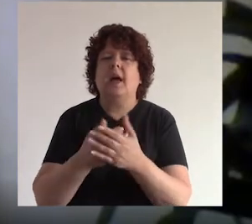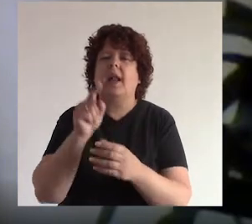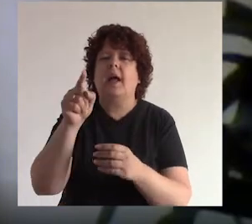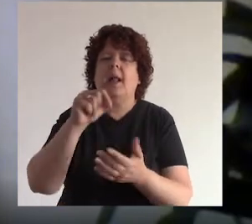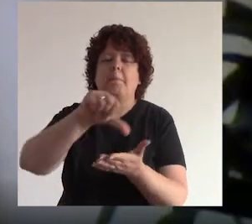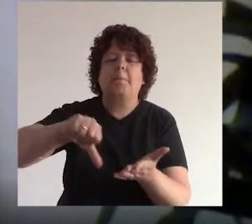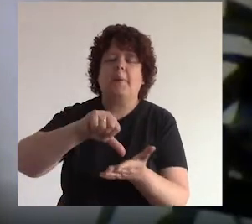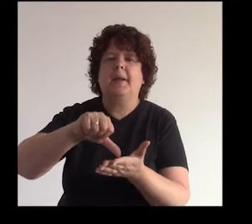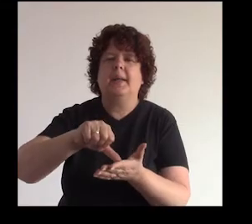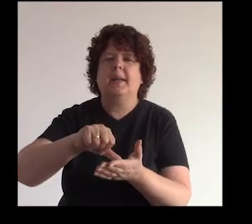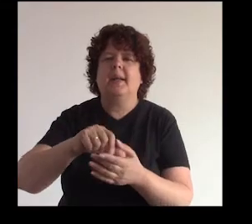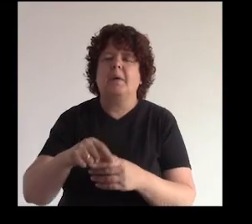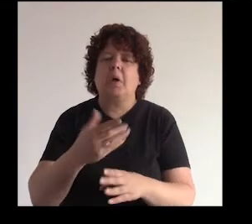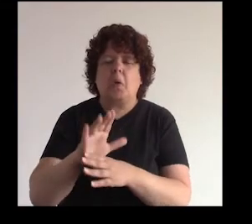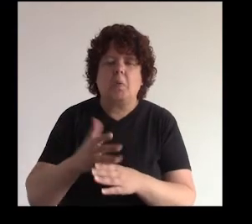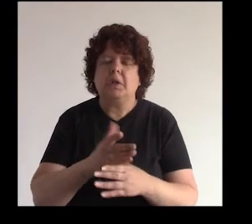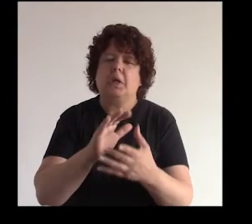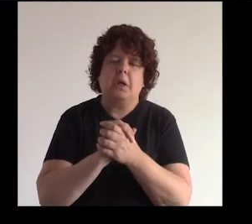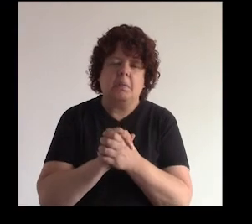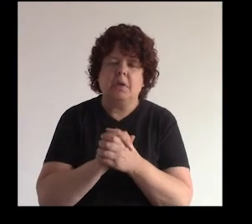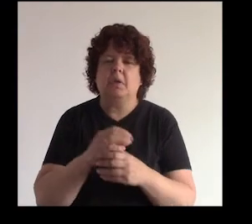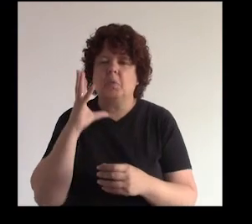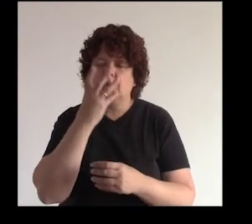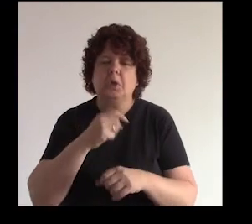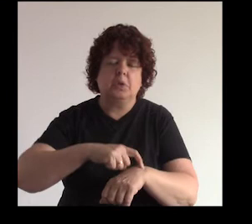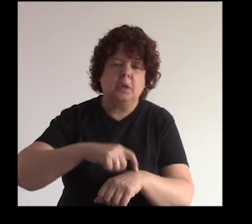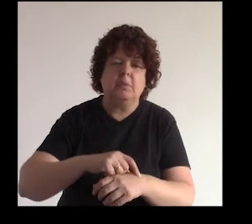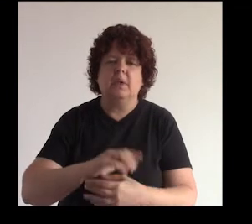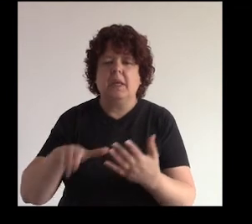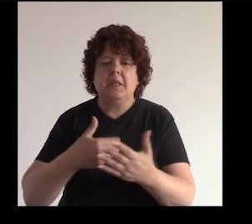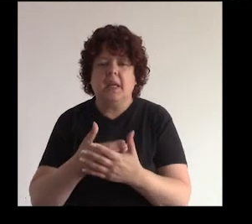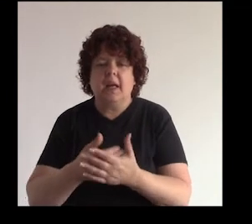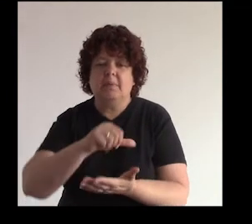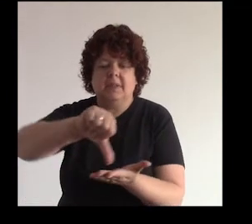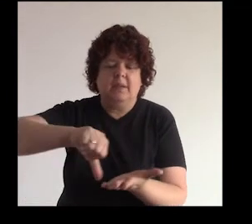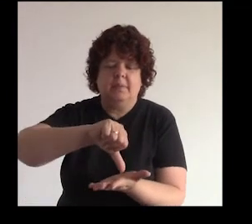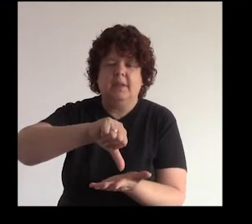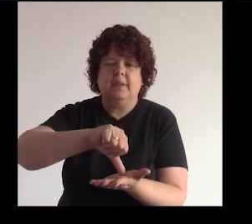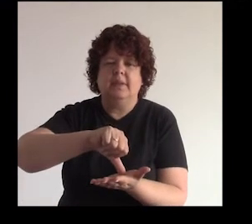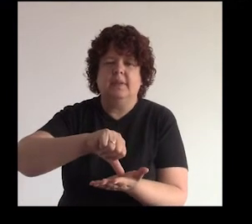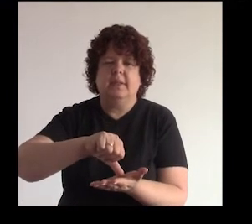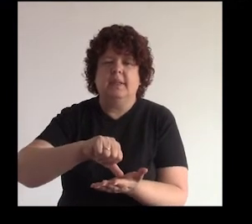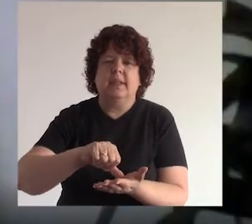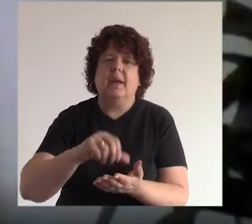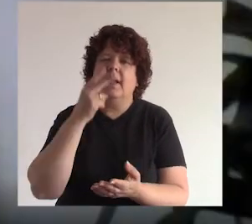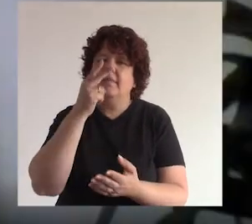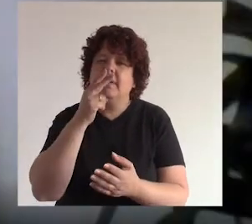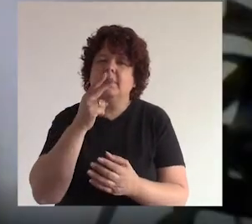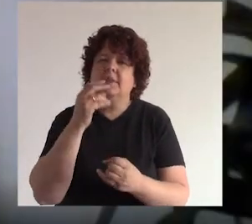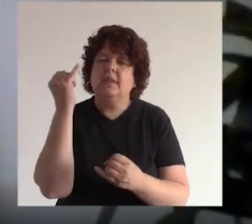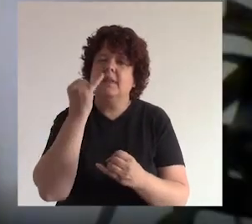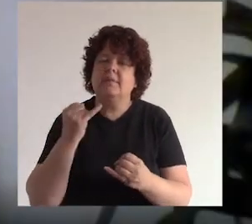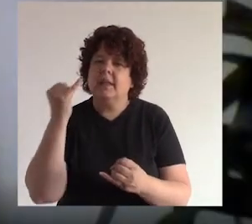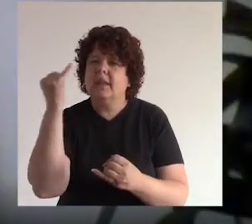pasear ¿no? a pasar un día bonito con nuestros amigos ¿ok? y llegamos al parque y ahora vemos